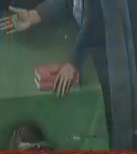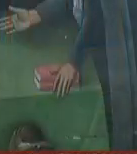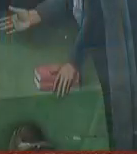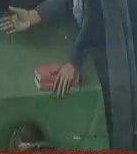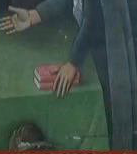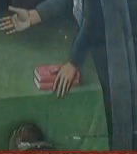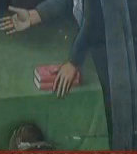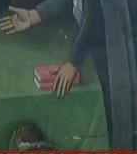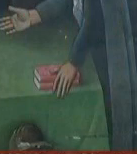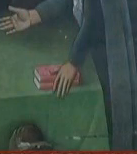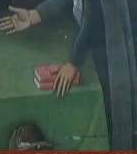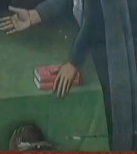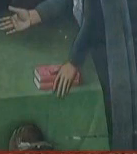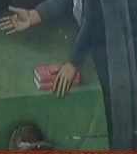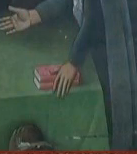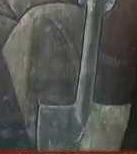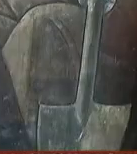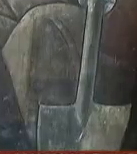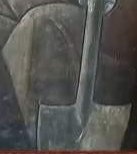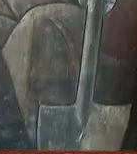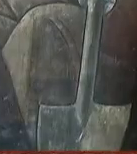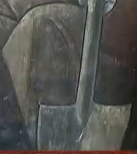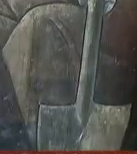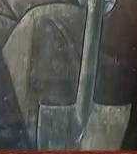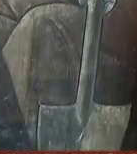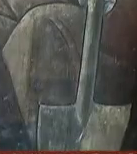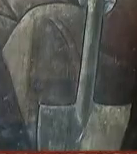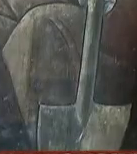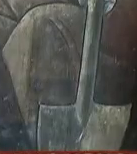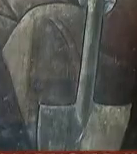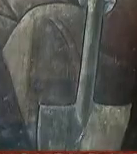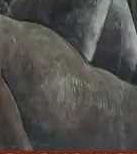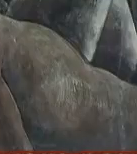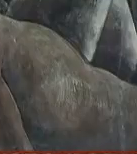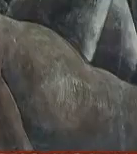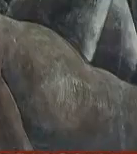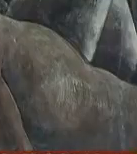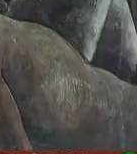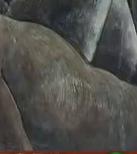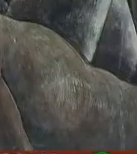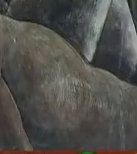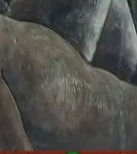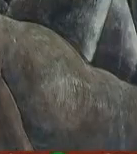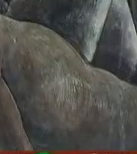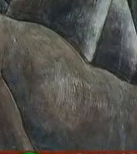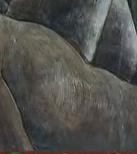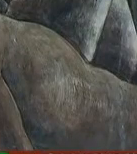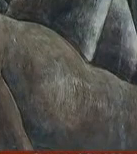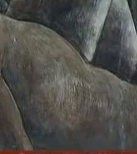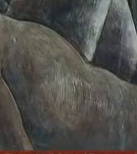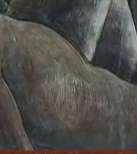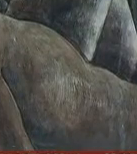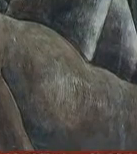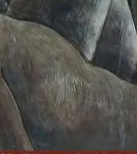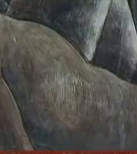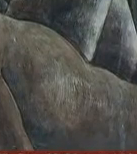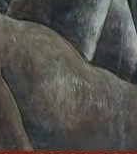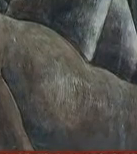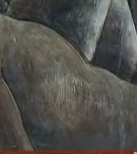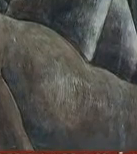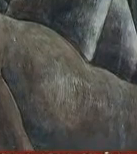el pasado minero de Angangueo se respira en su ambiente y se descubren sus construcciones el muralista Arturo Estrada